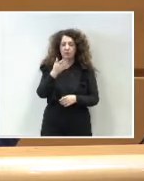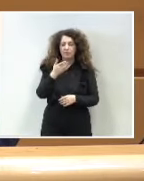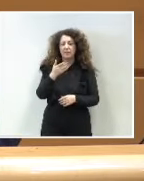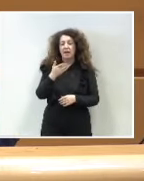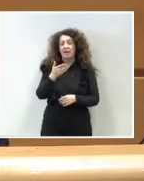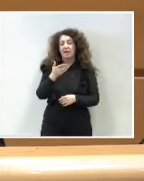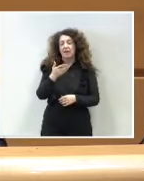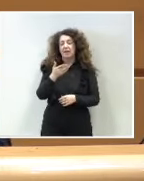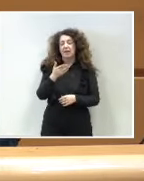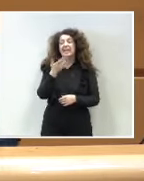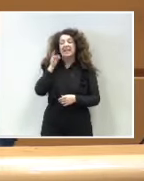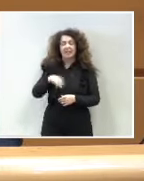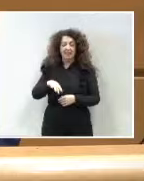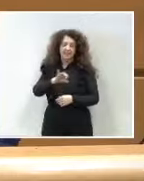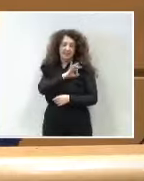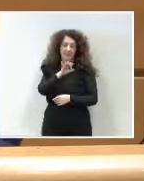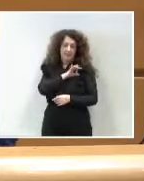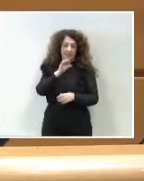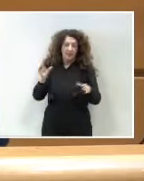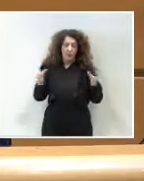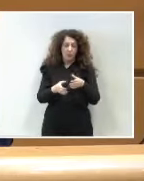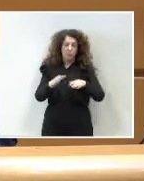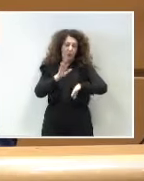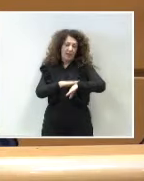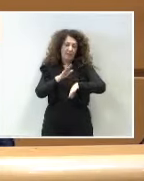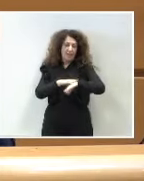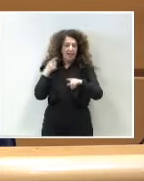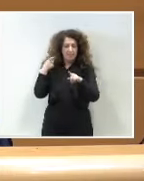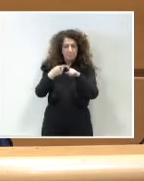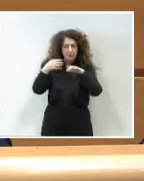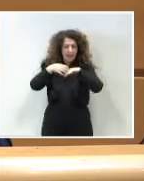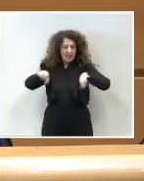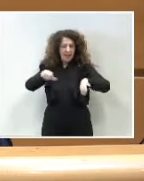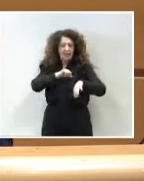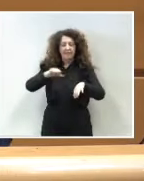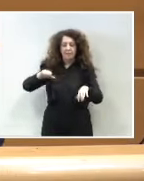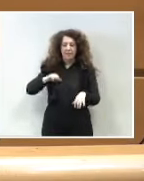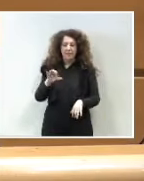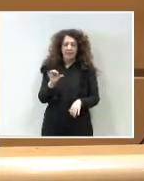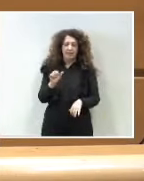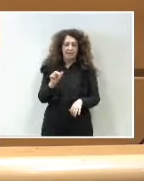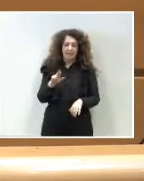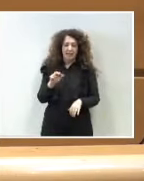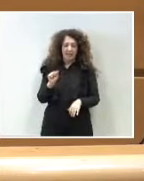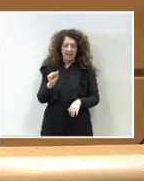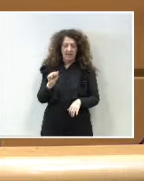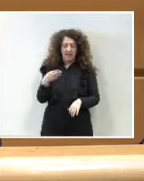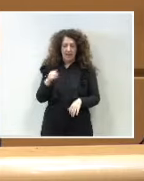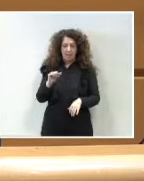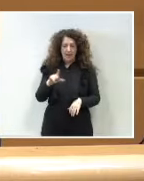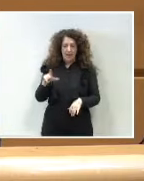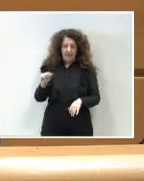del Gobierno, a la senadora del Grupo Parlamentario de Izquierda por la Independencia, Sara Bailac Ardanini. Tiene la palabra, señoría.